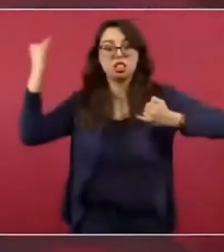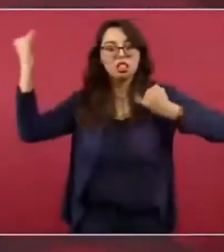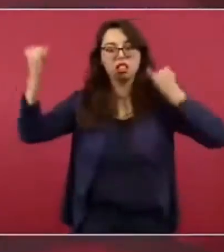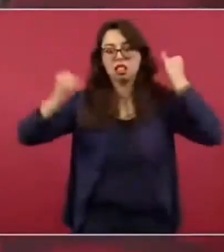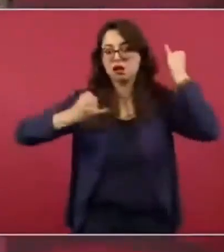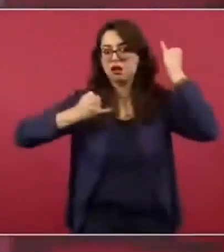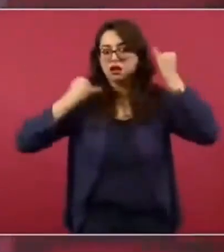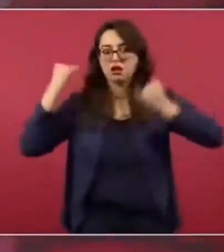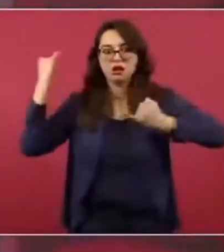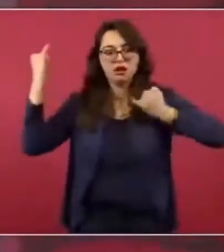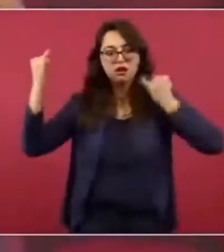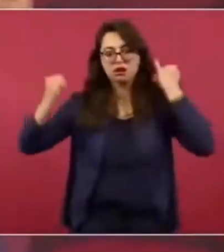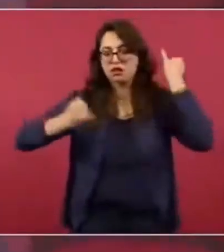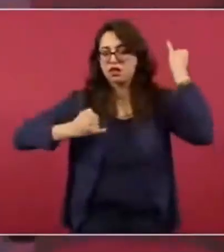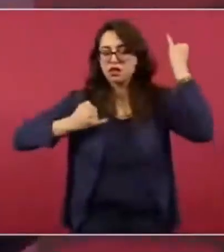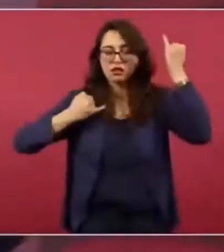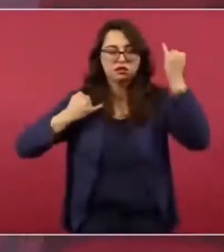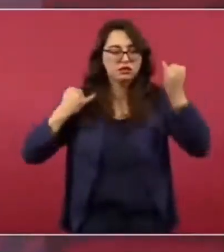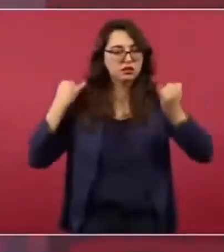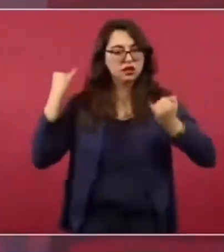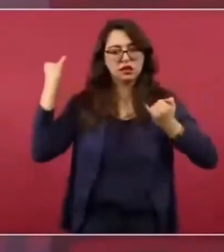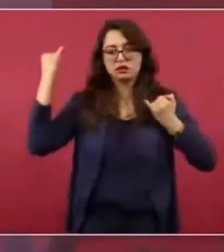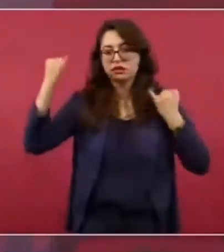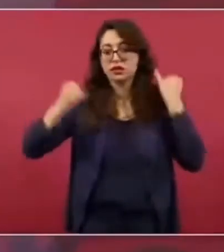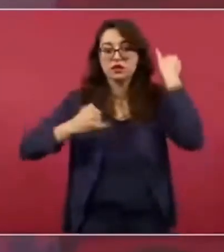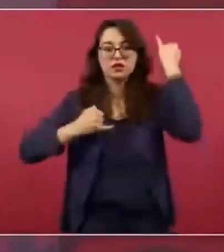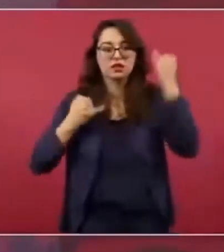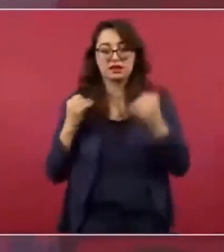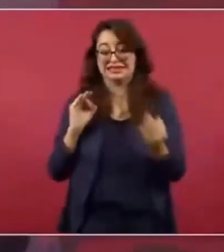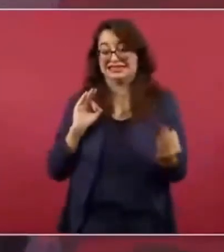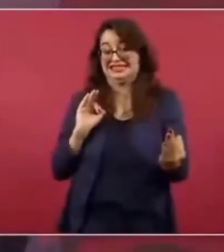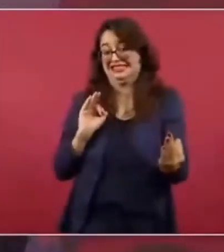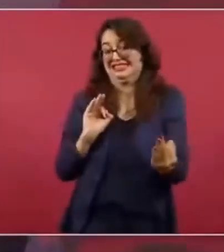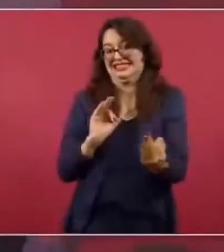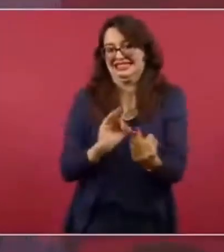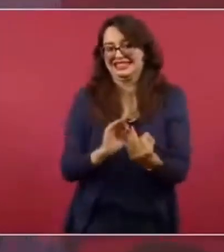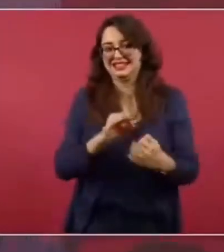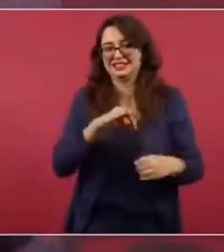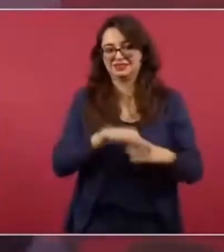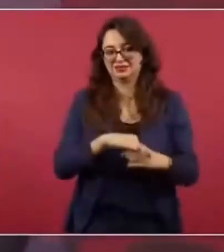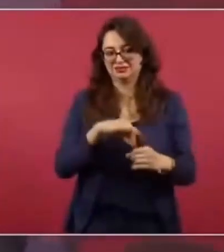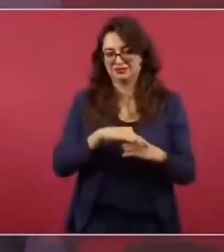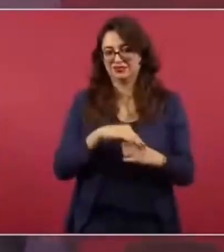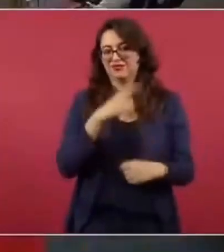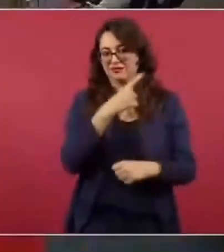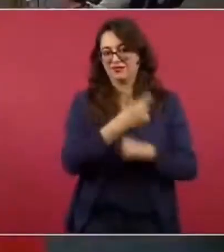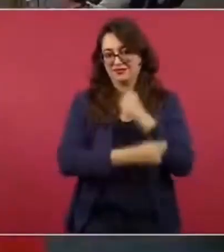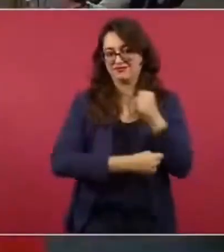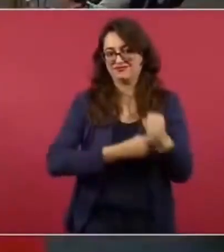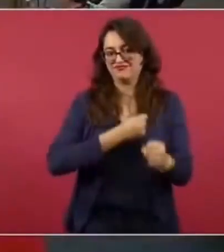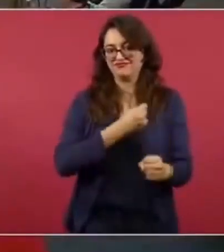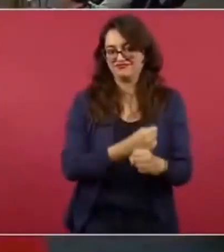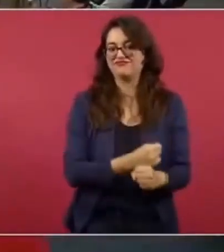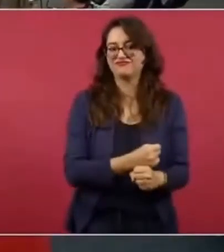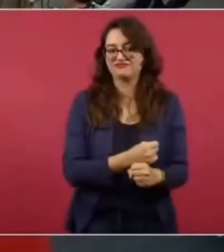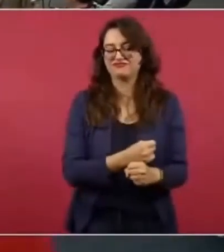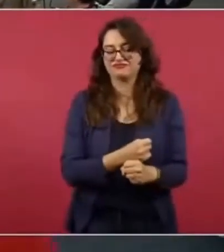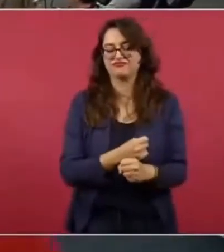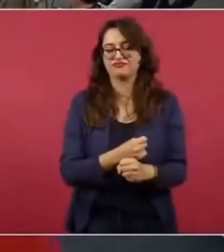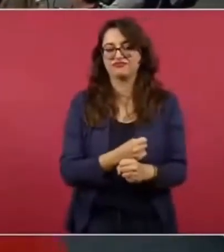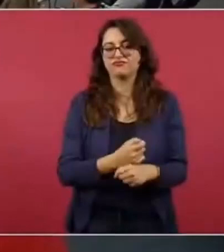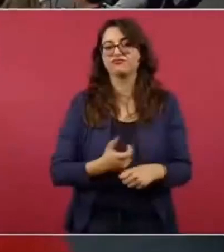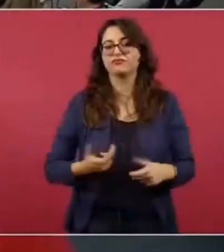Todo es sacar raja política